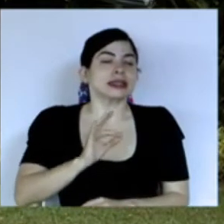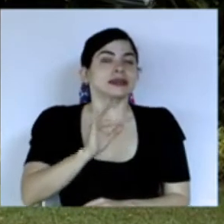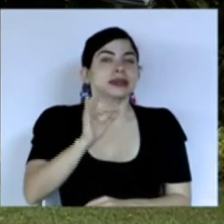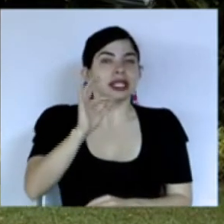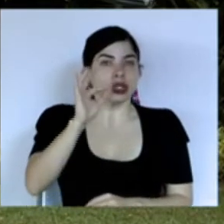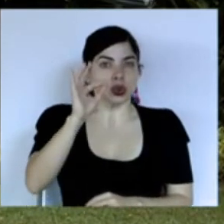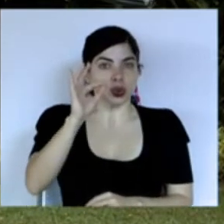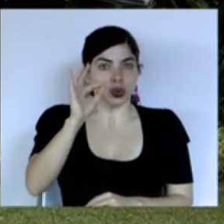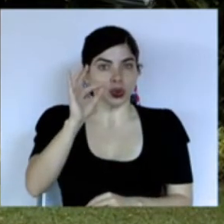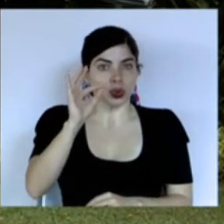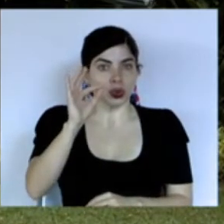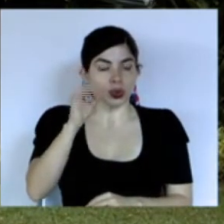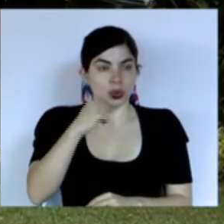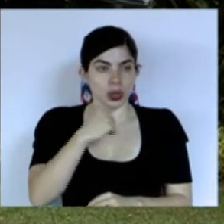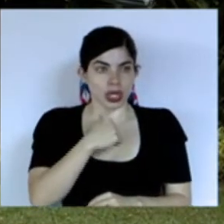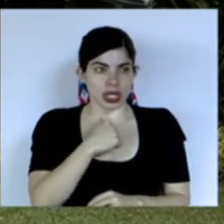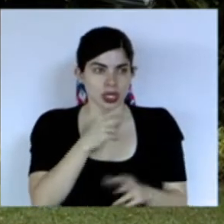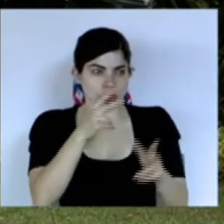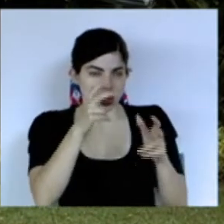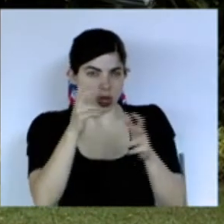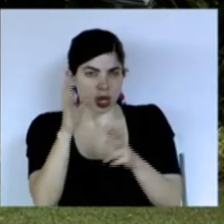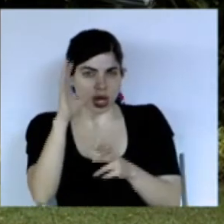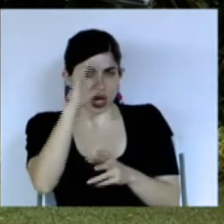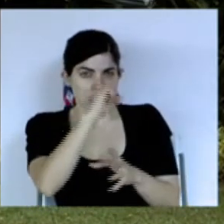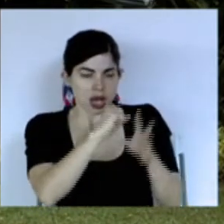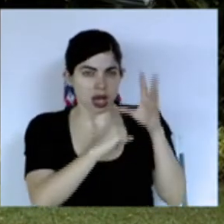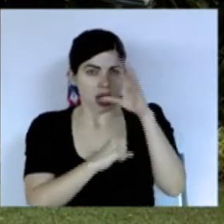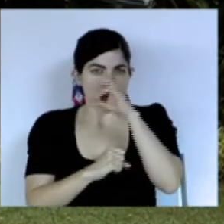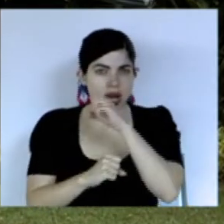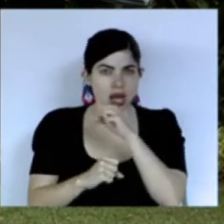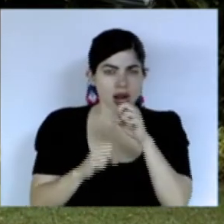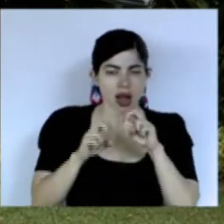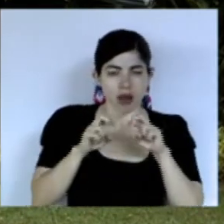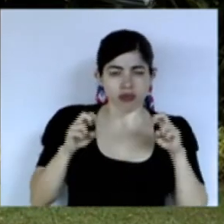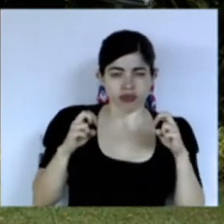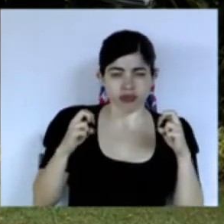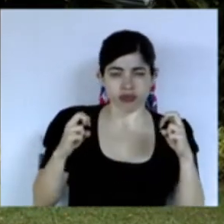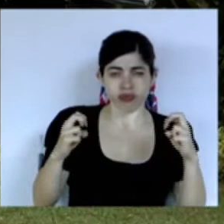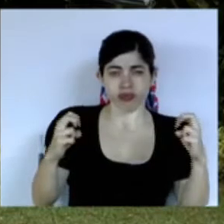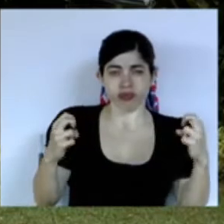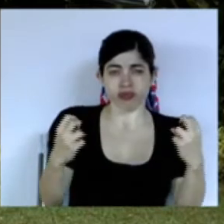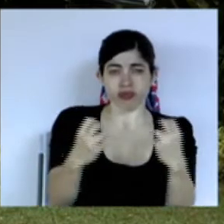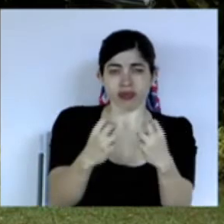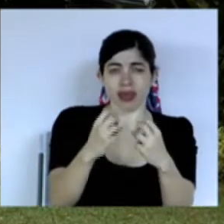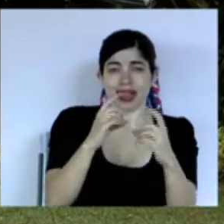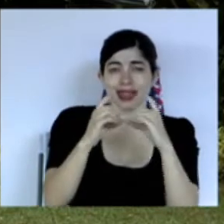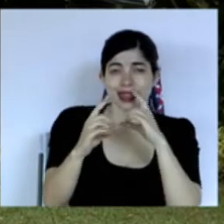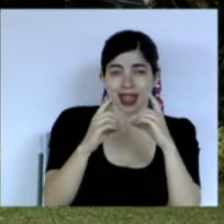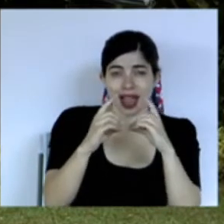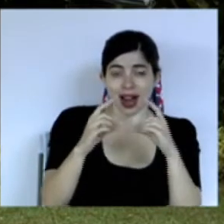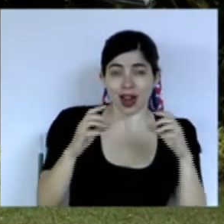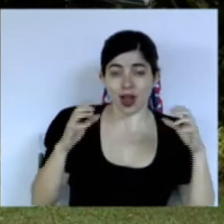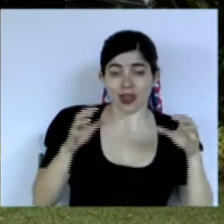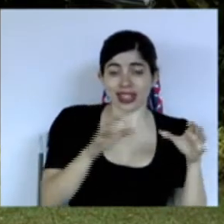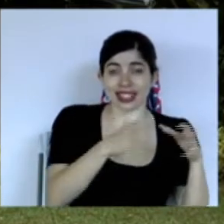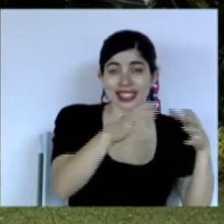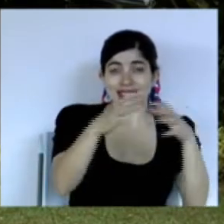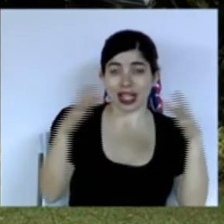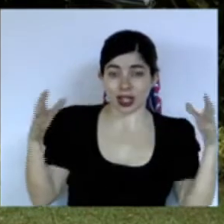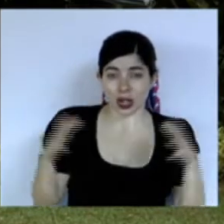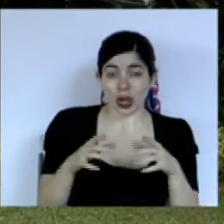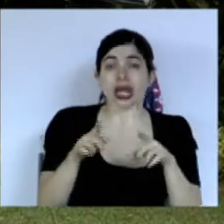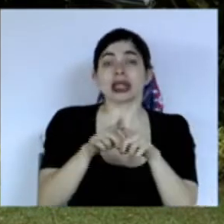que pude percibir en las mesas de diálogo o territoriales o multisectoriales